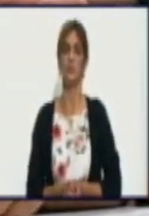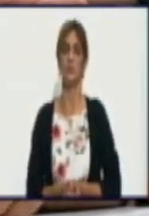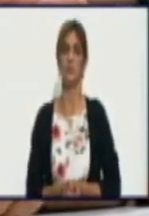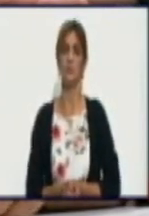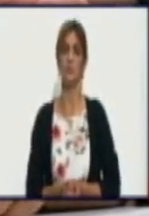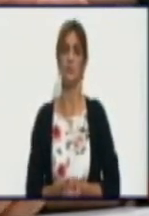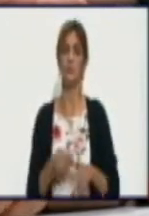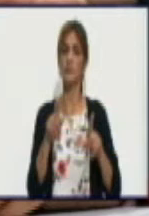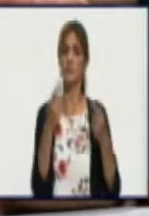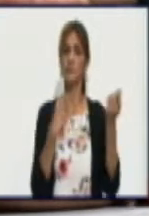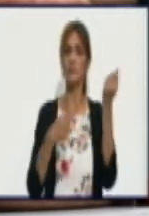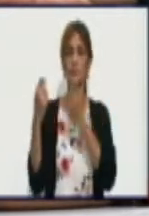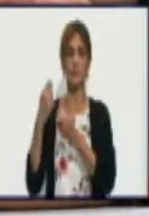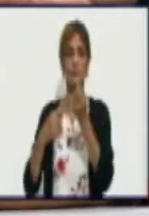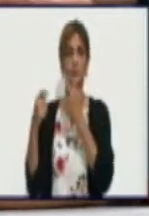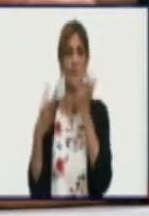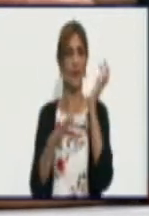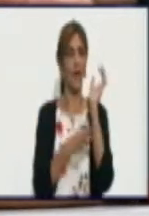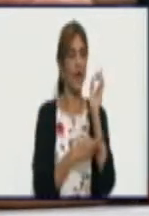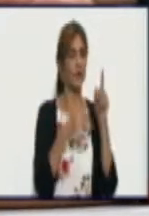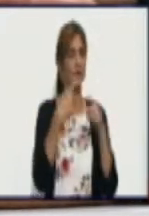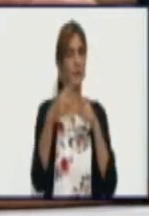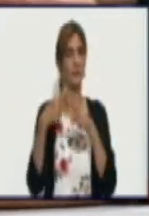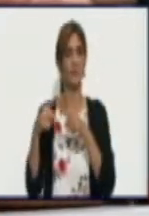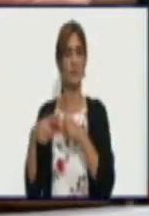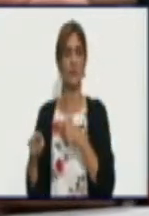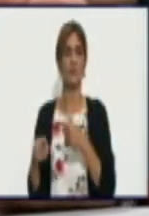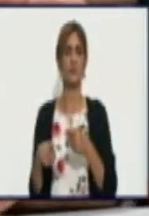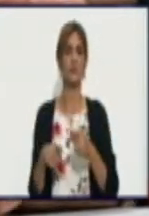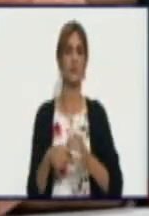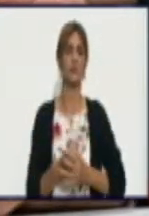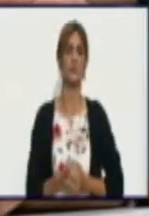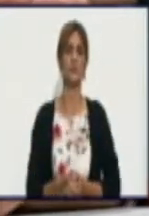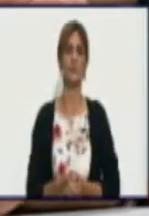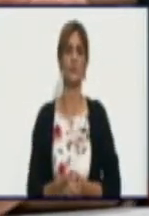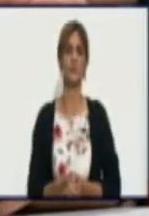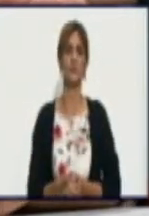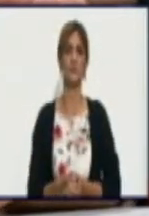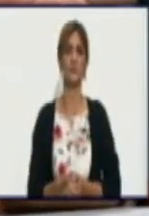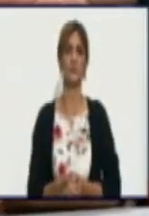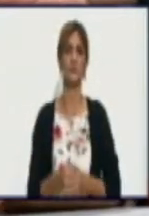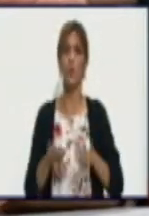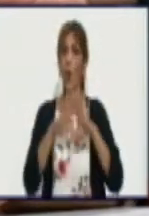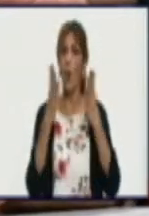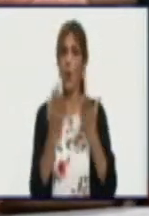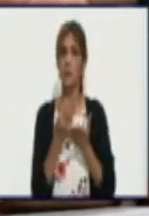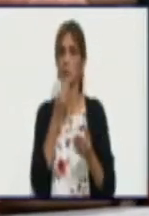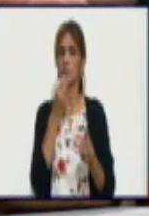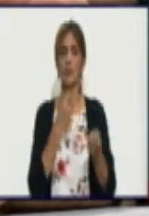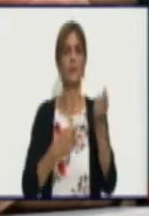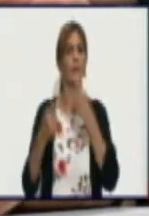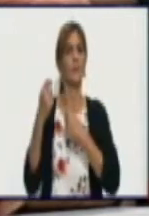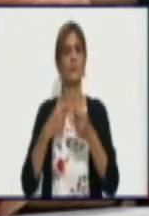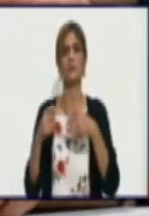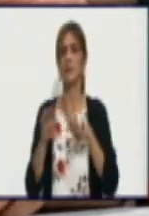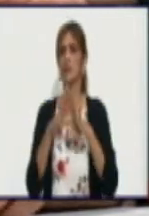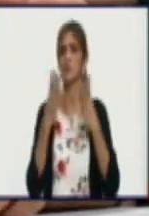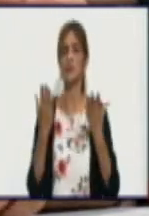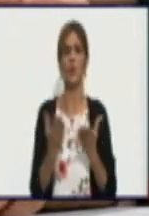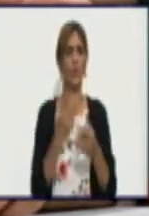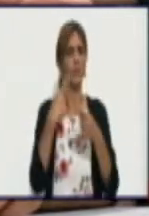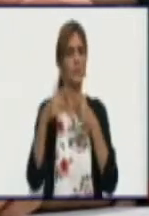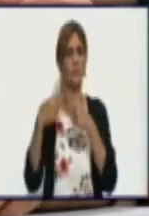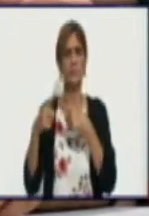sacrificio, carne y otro. Es decir, el productor se lo puede llevar todo, hasta los tarros, sangre, cuero, vísceras,